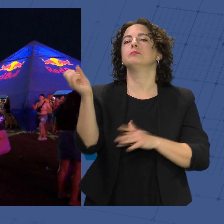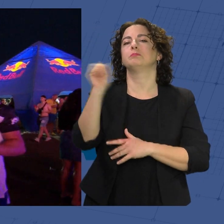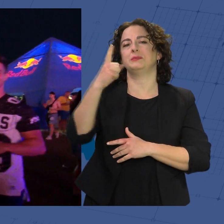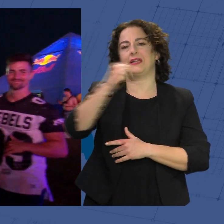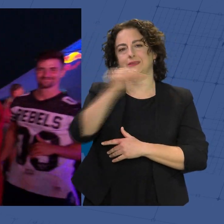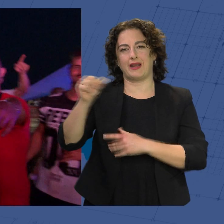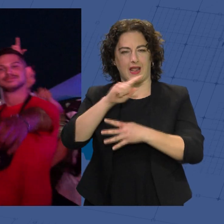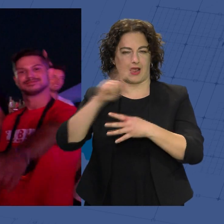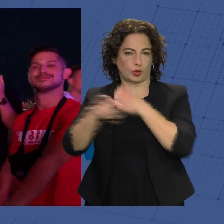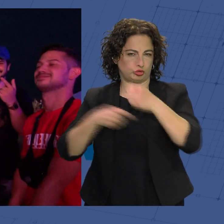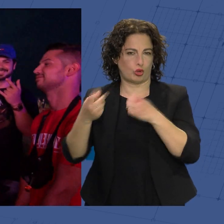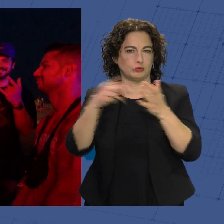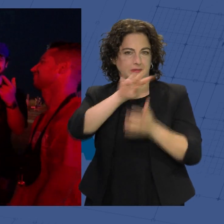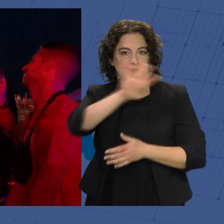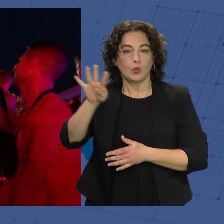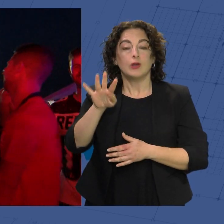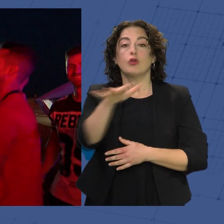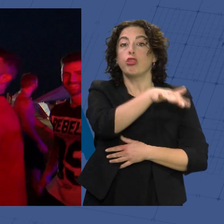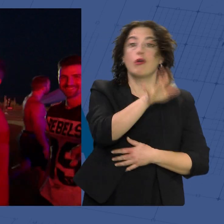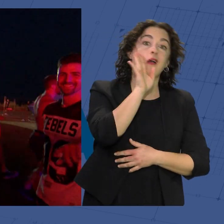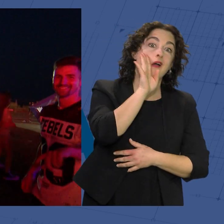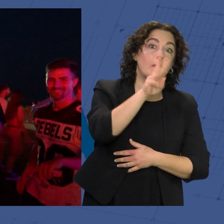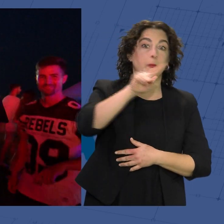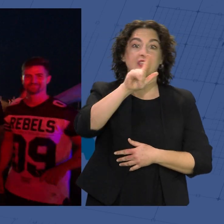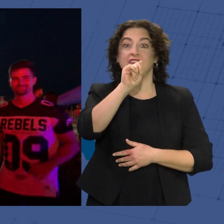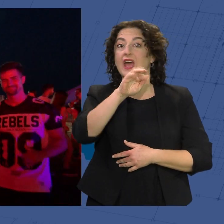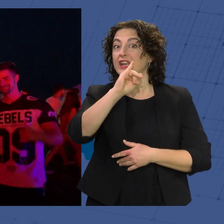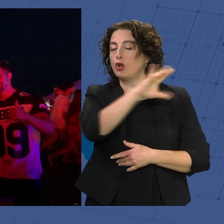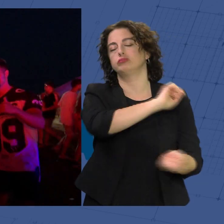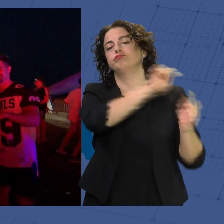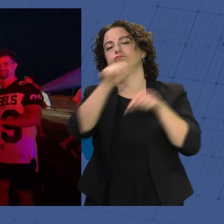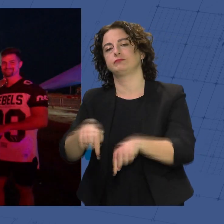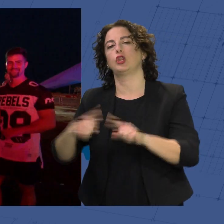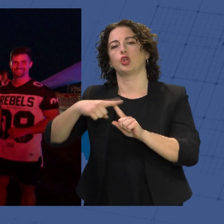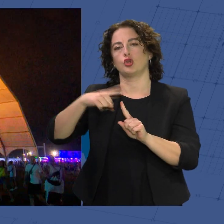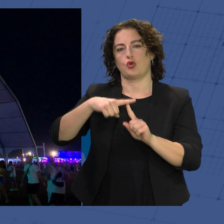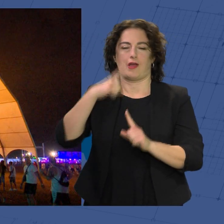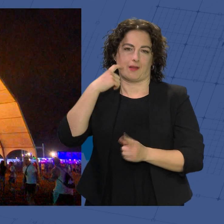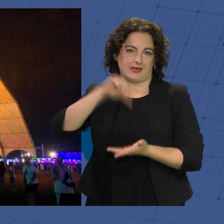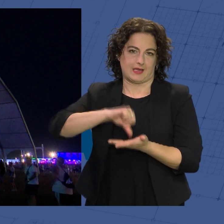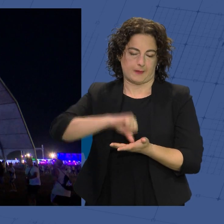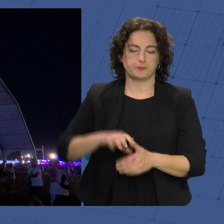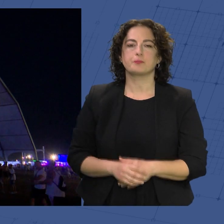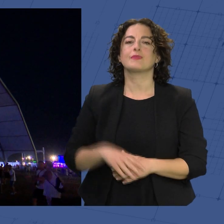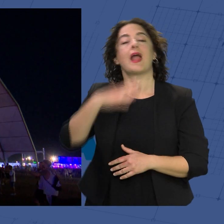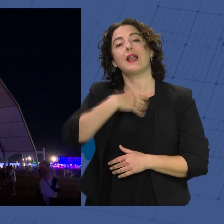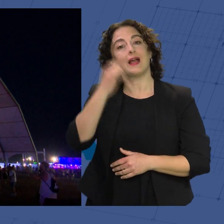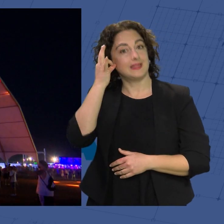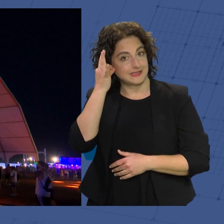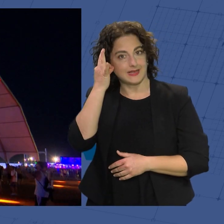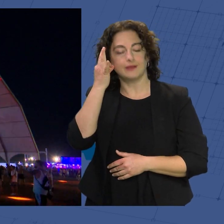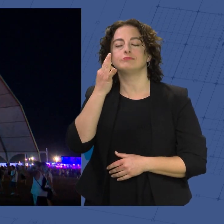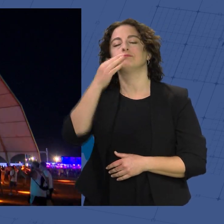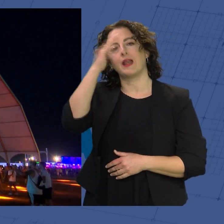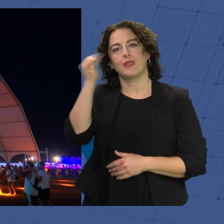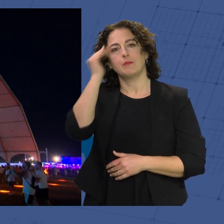2024 y que cambia su ubicación de Villaricos a El Toyo, en la ciudad de Almería. La alcaldesa de la capital almeriense, María